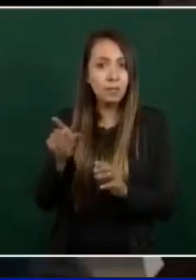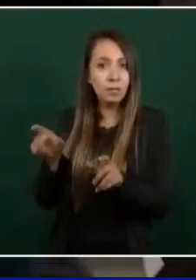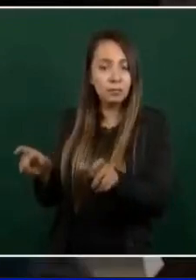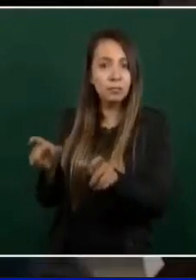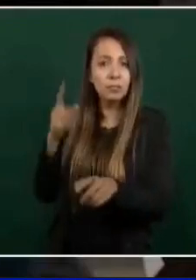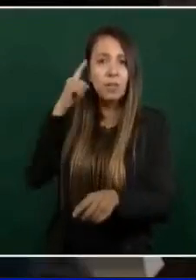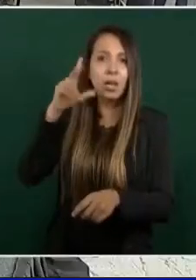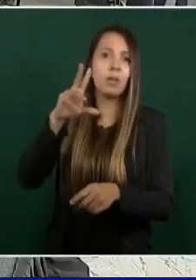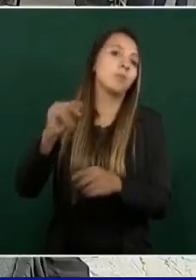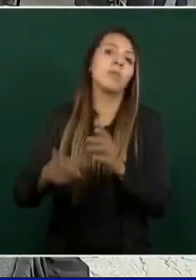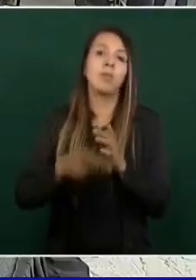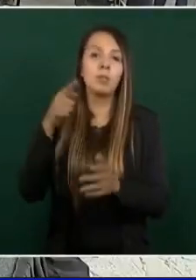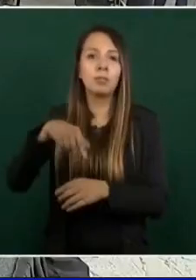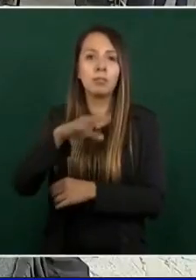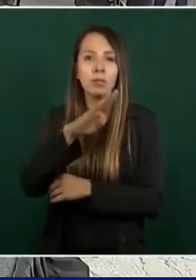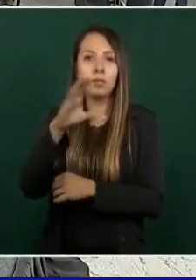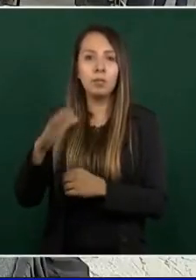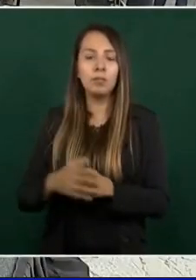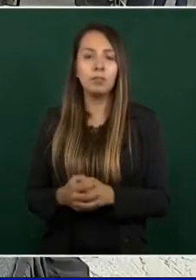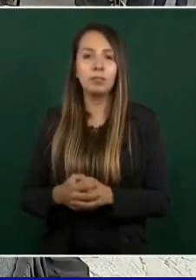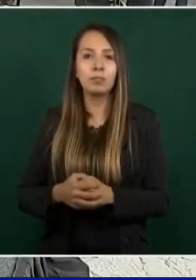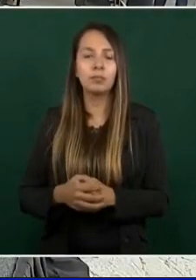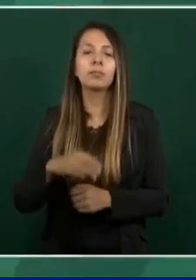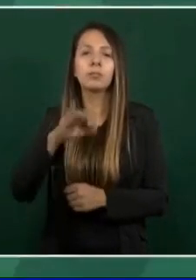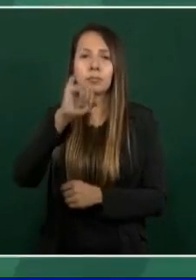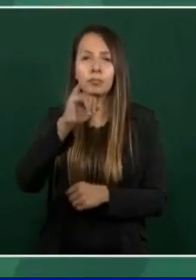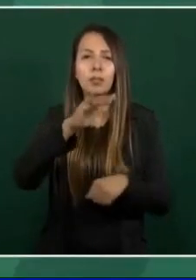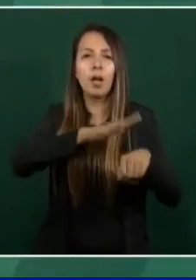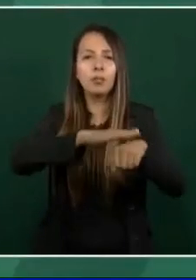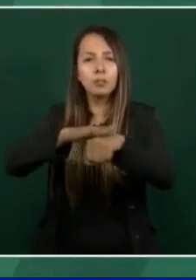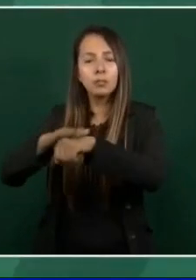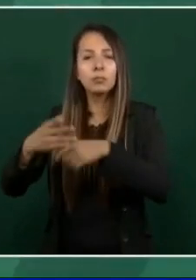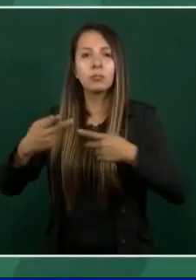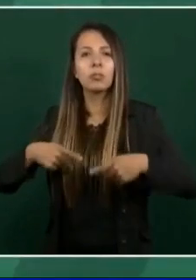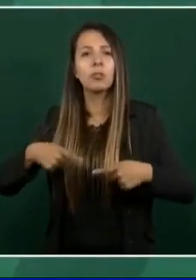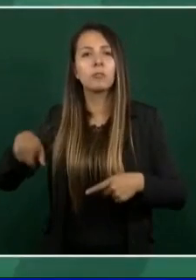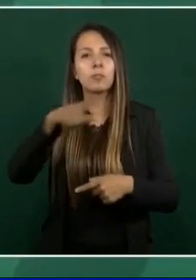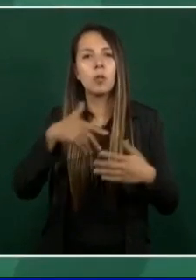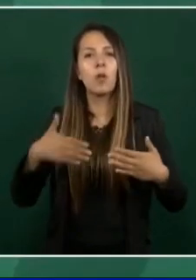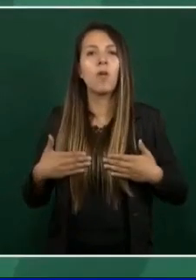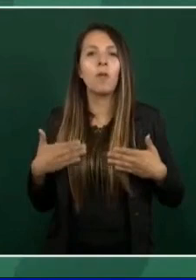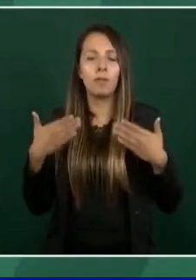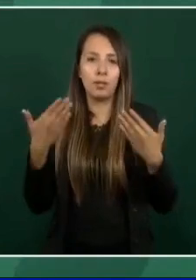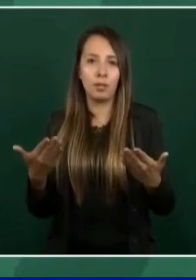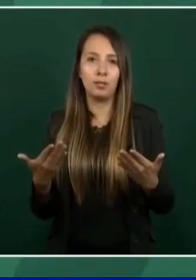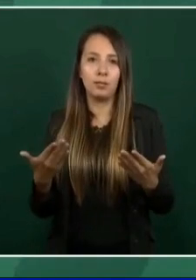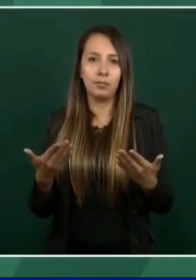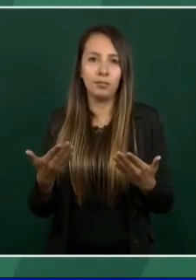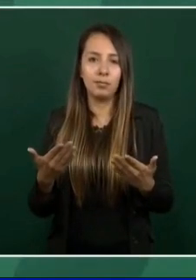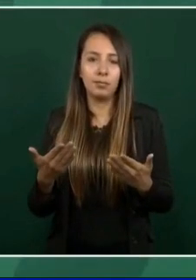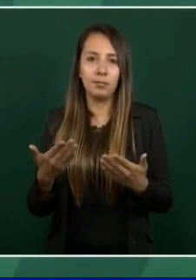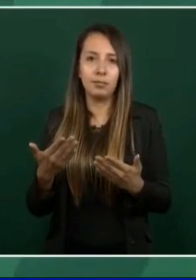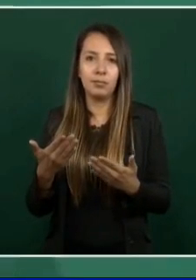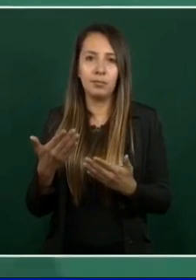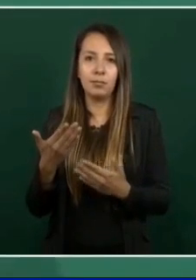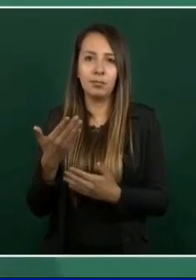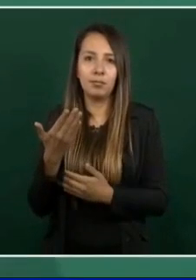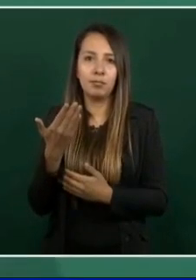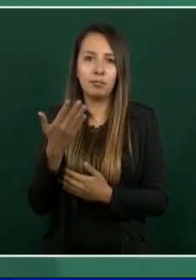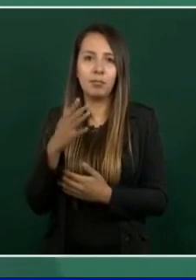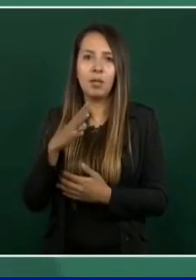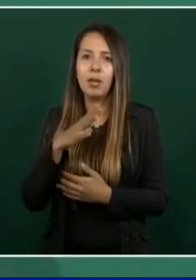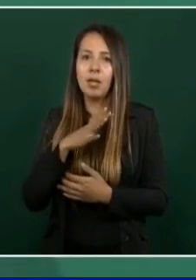repetir aquí en el estado? Sí, decirle a la gente que tenga confianza, que son